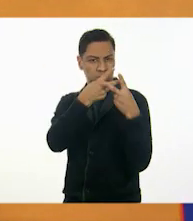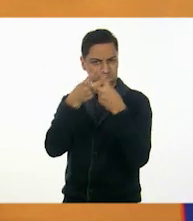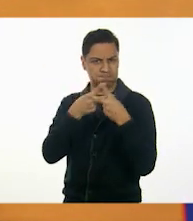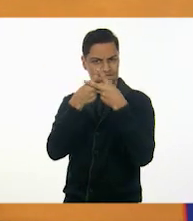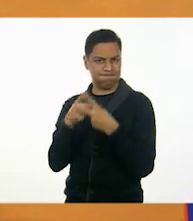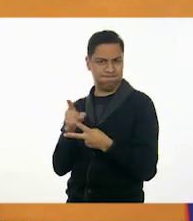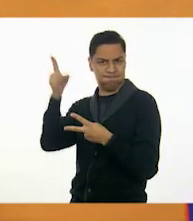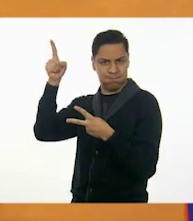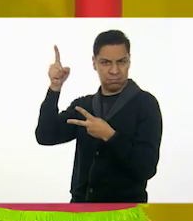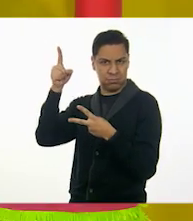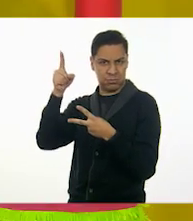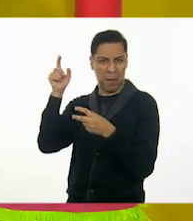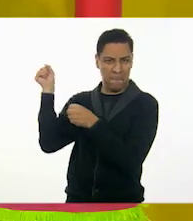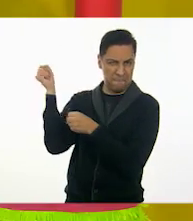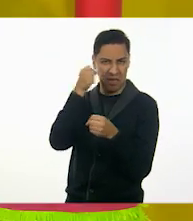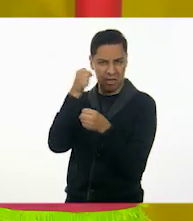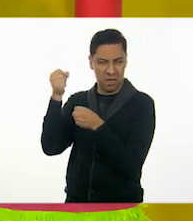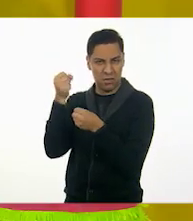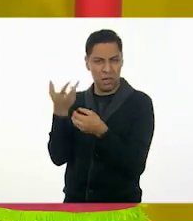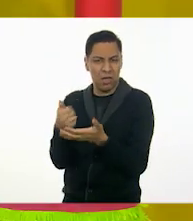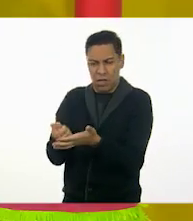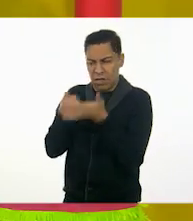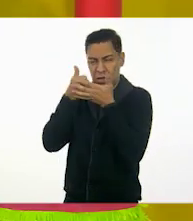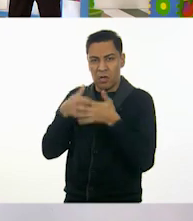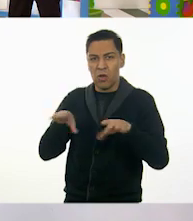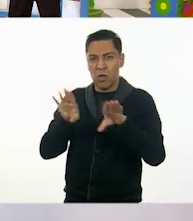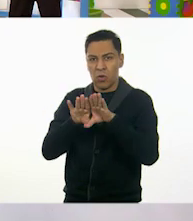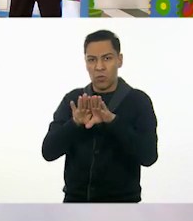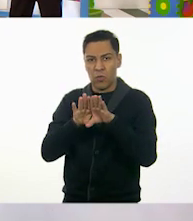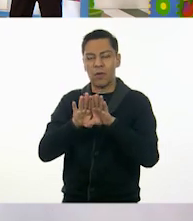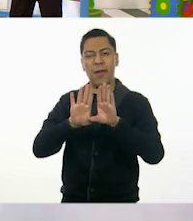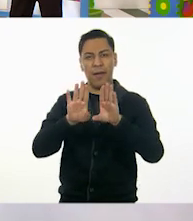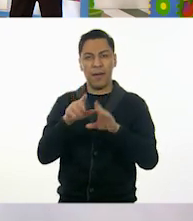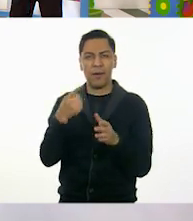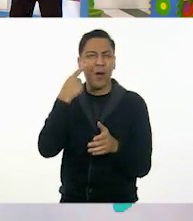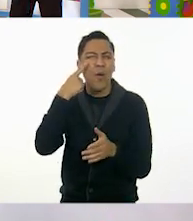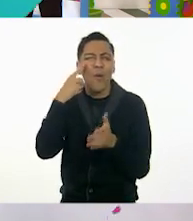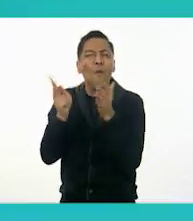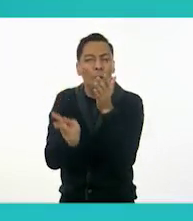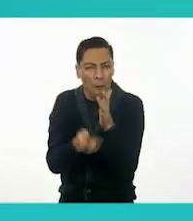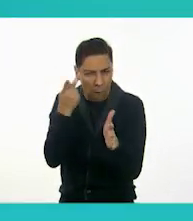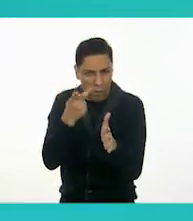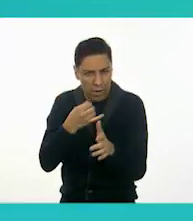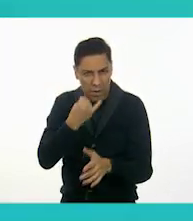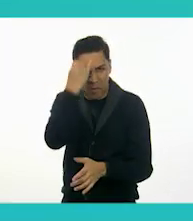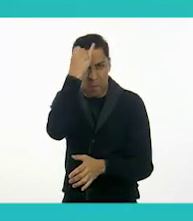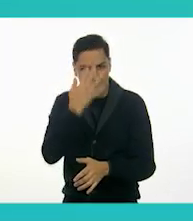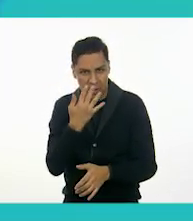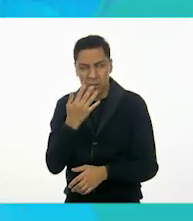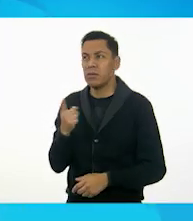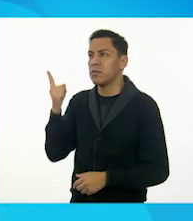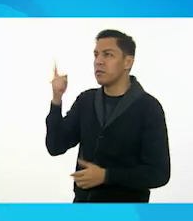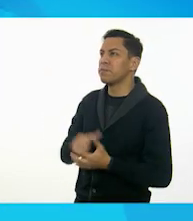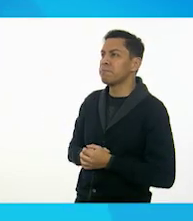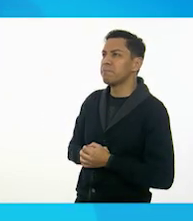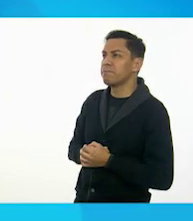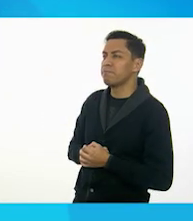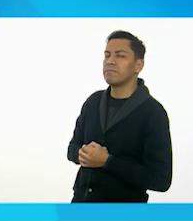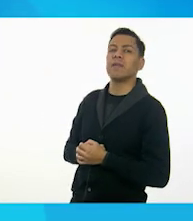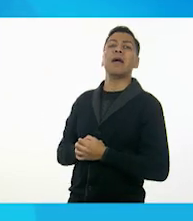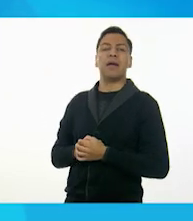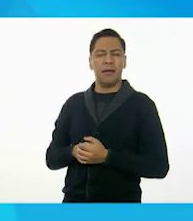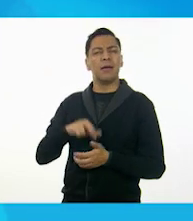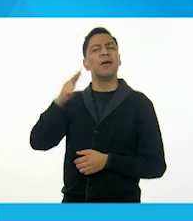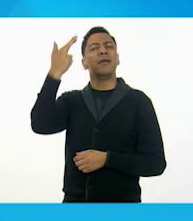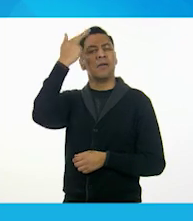acabas de contar? Por supuesto. Si me acuerdo muy bien de las clases, ¿me pueden poner otra vez la imagen, por favor, maestra? Ahí está. Si me